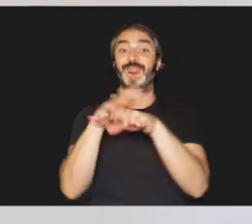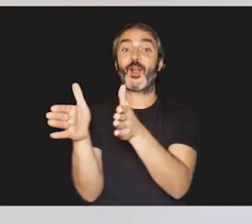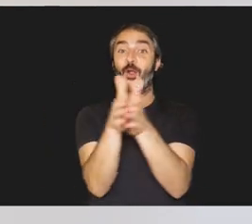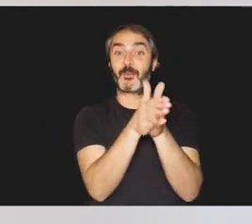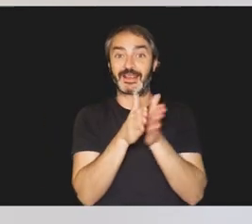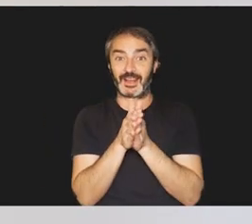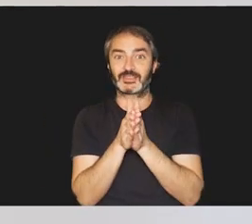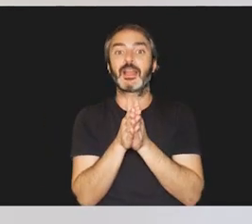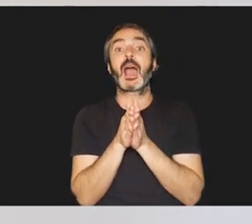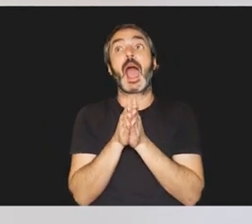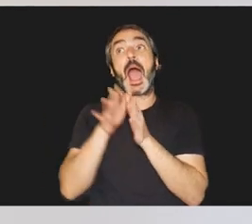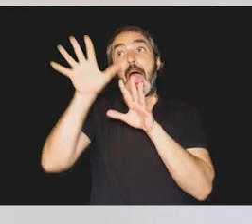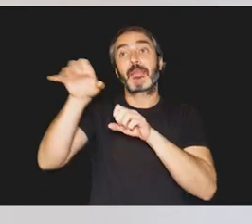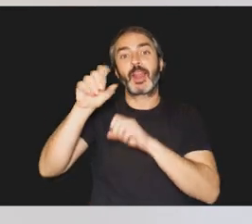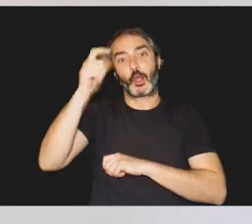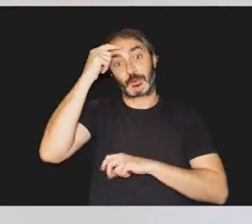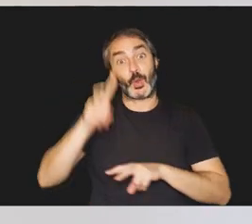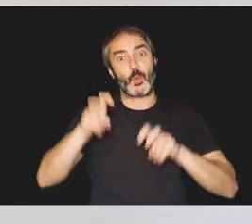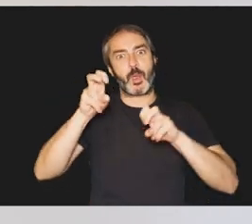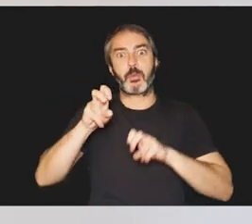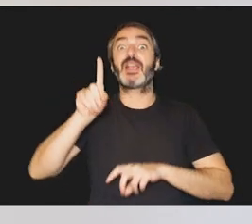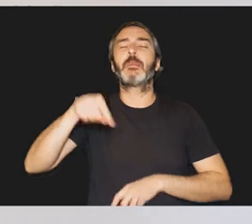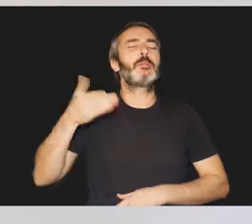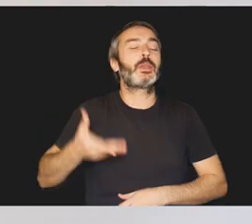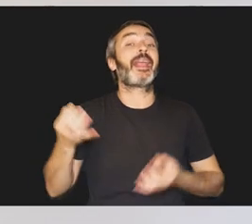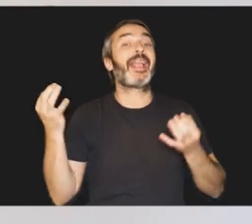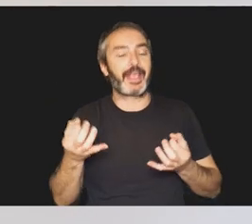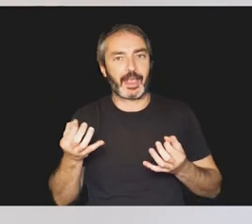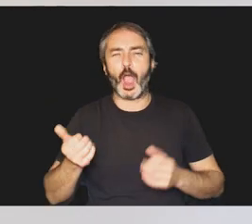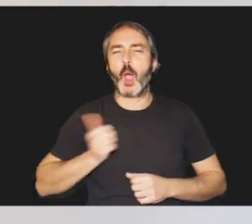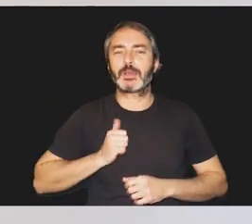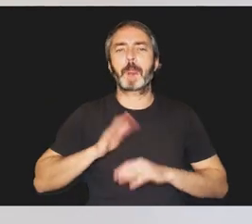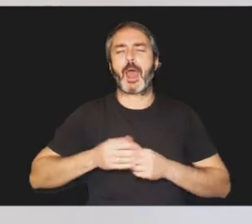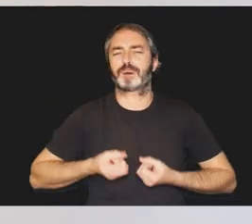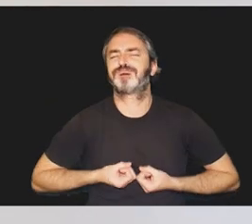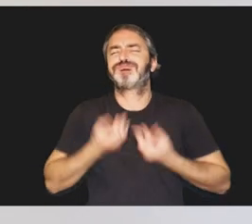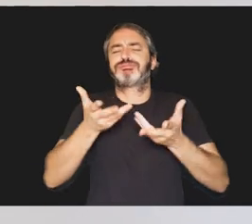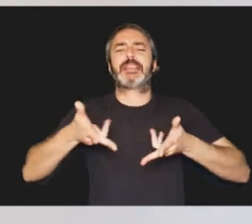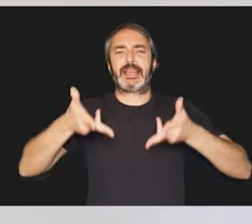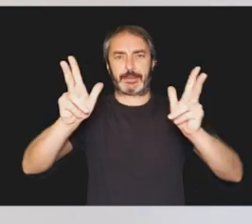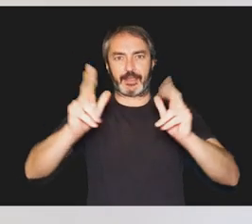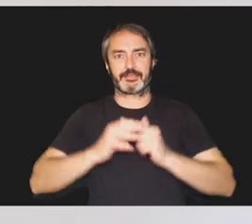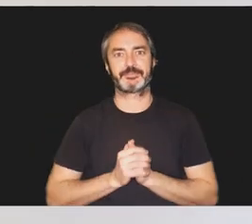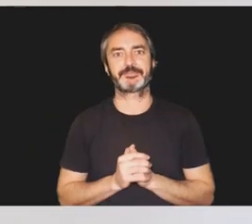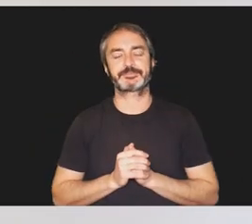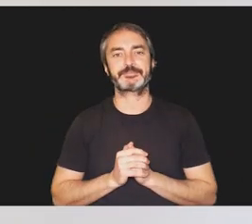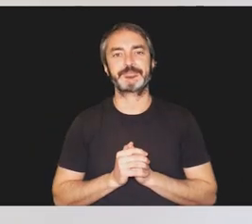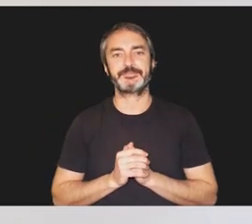de compañeros, aprender nuevos conceptos y no menos importante, tener oportunidad de expresarse libremente.